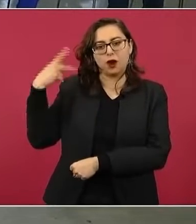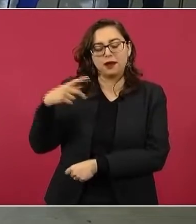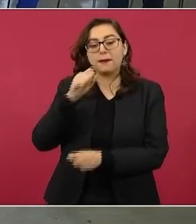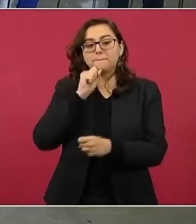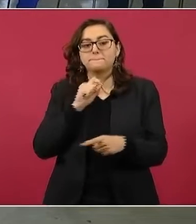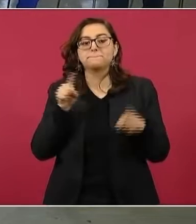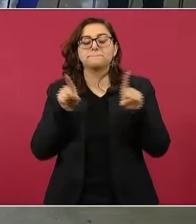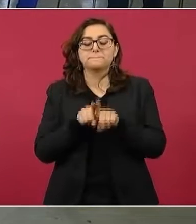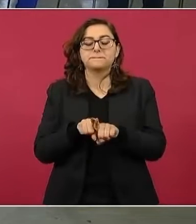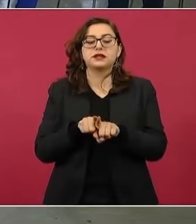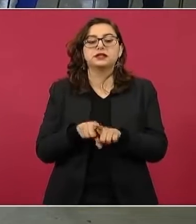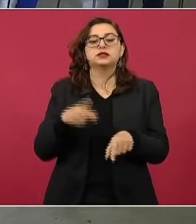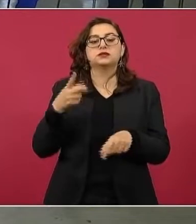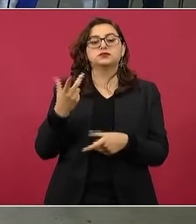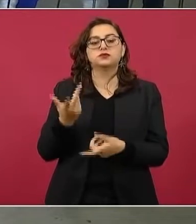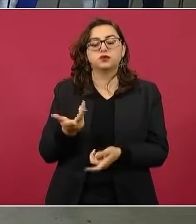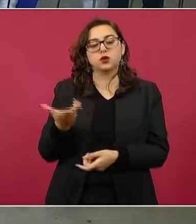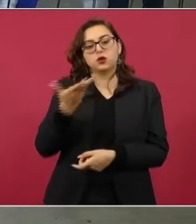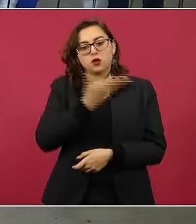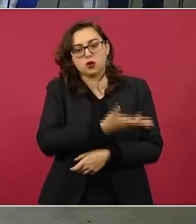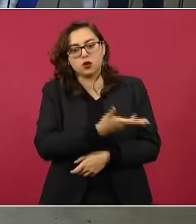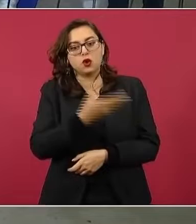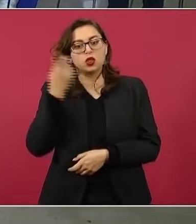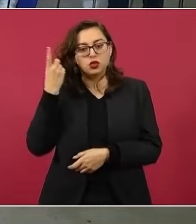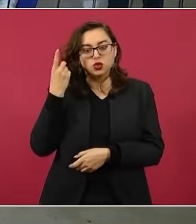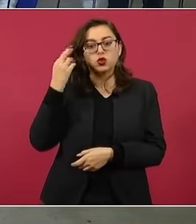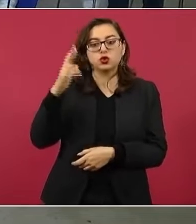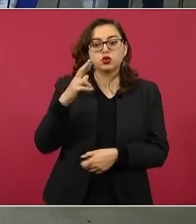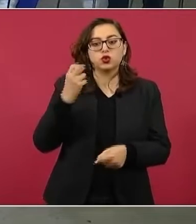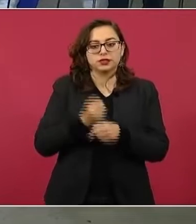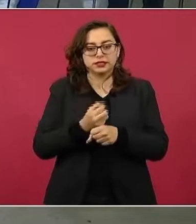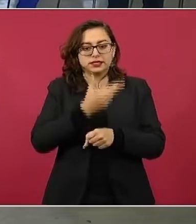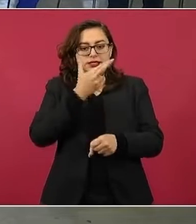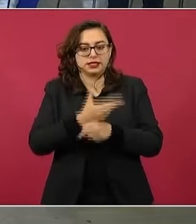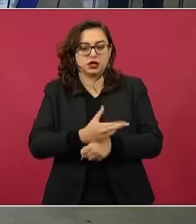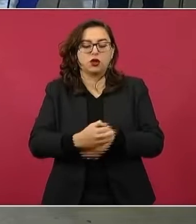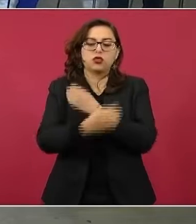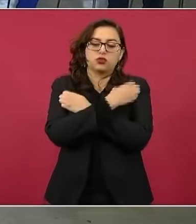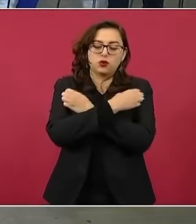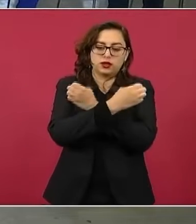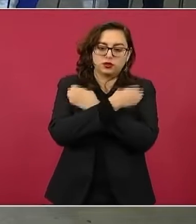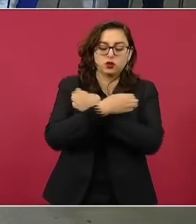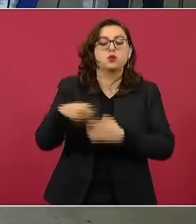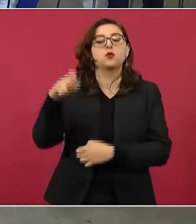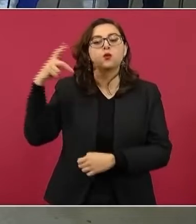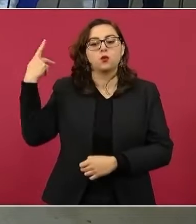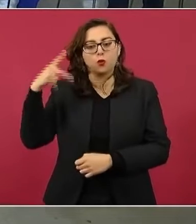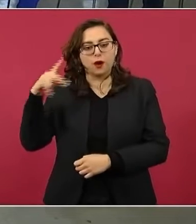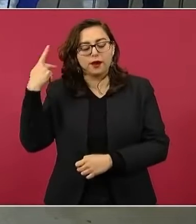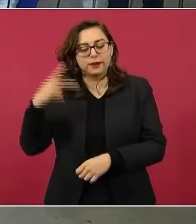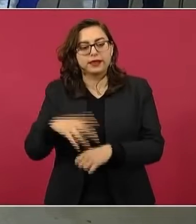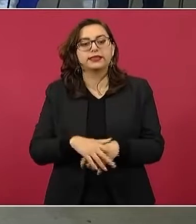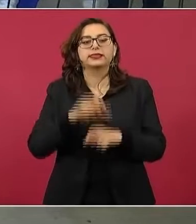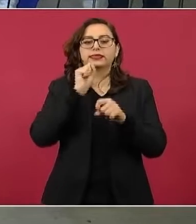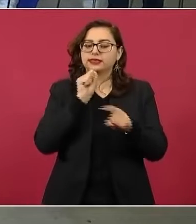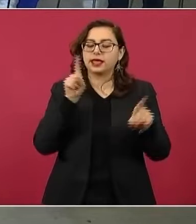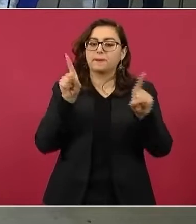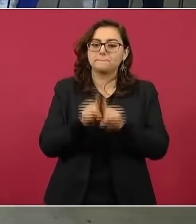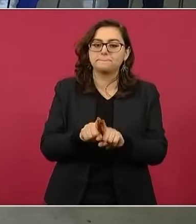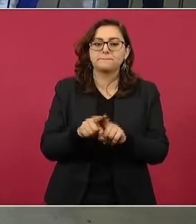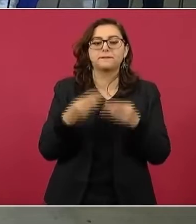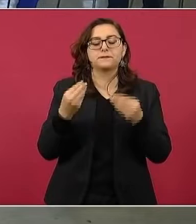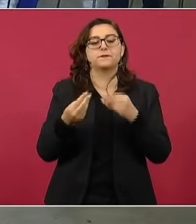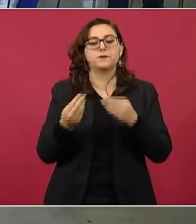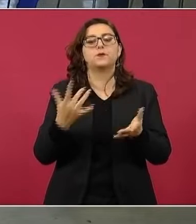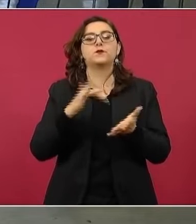nuestro secretario de educación. Muchísimas gracias, al mismo tiempo agradezco a nuestra compañera, la coordinadora